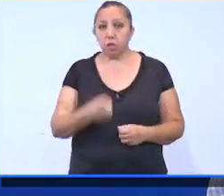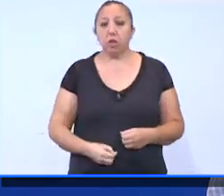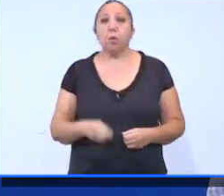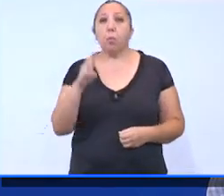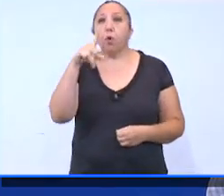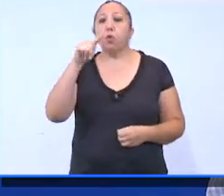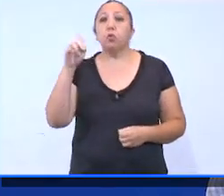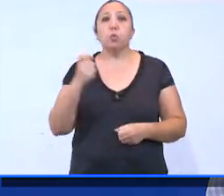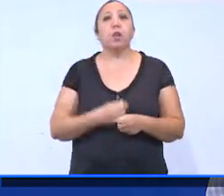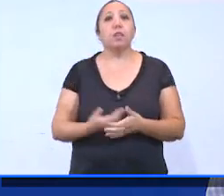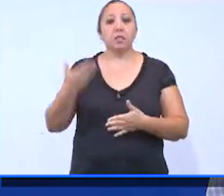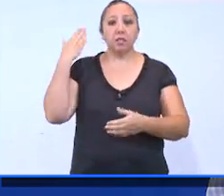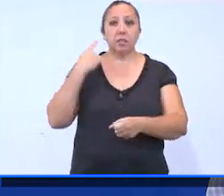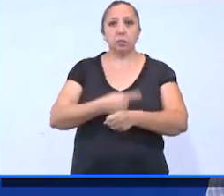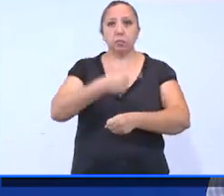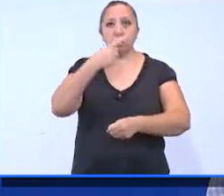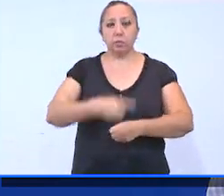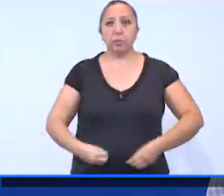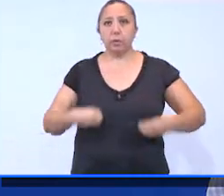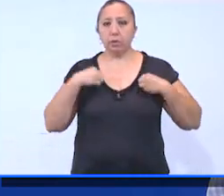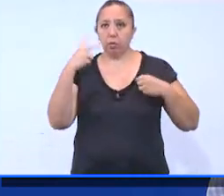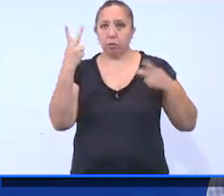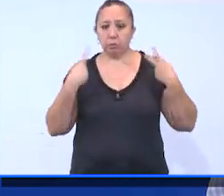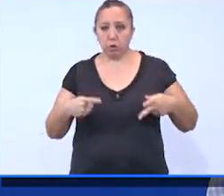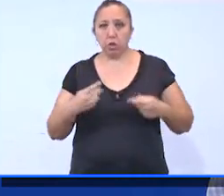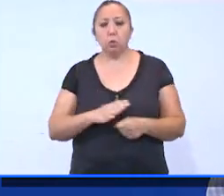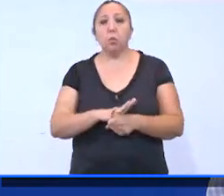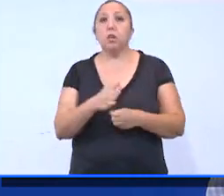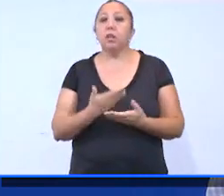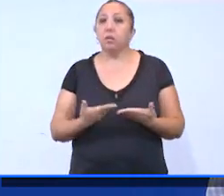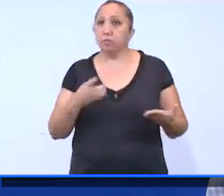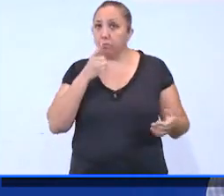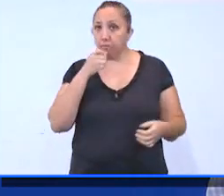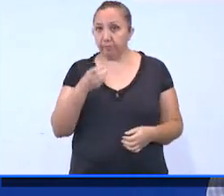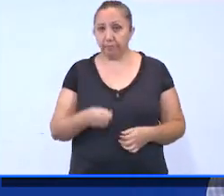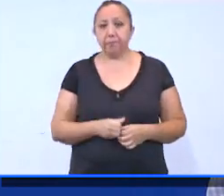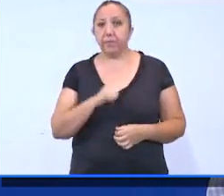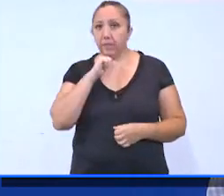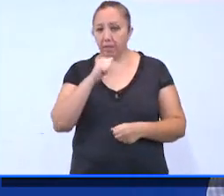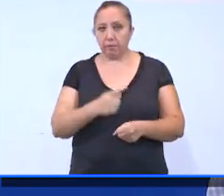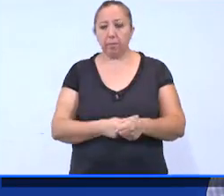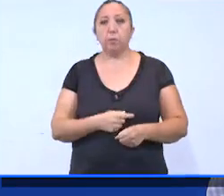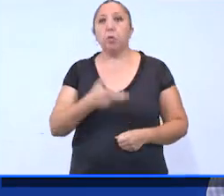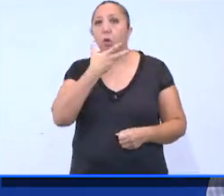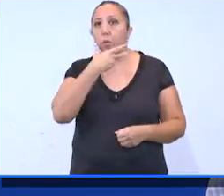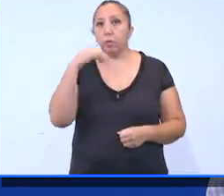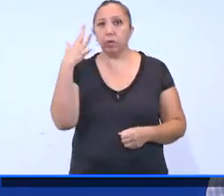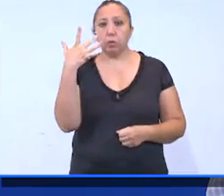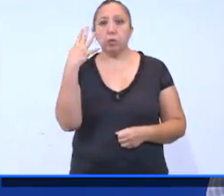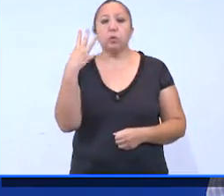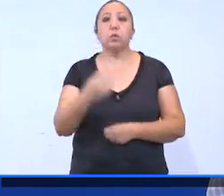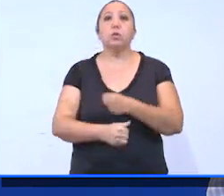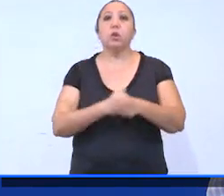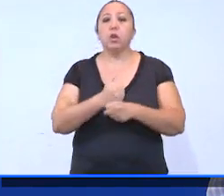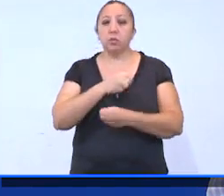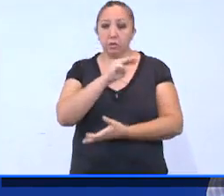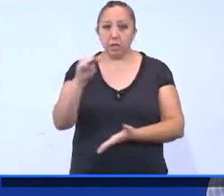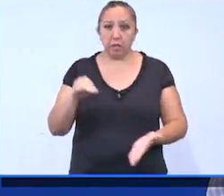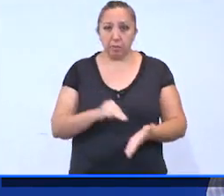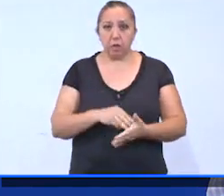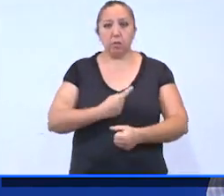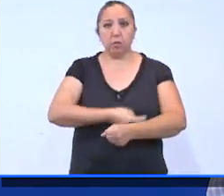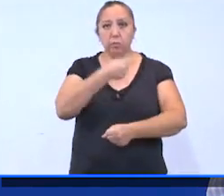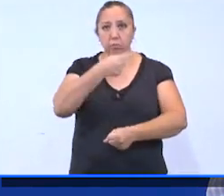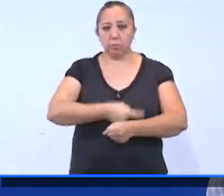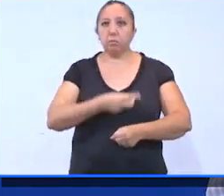antecedentes de hipertensión, convivía con dos contactos, los cuales se reportan sin síntomas. Un hombre de 54 años de Mérida, con